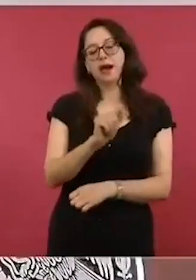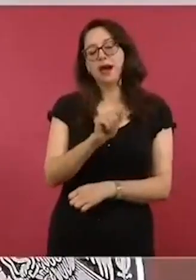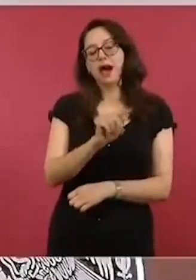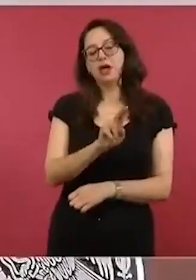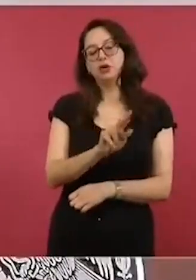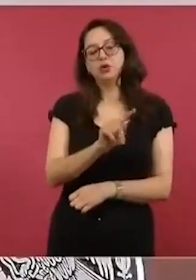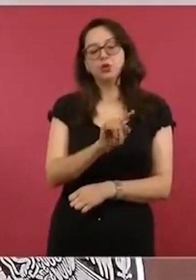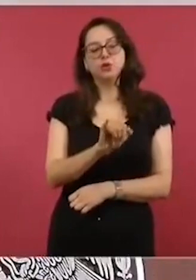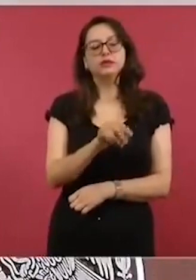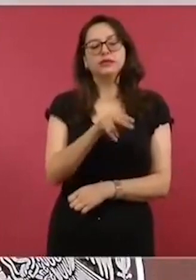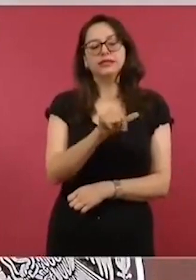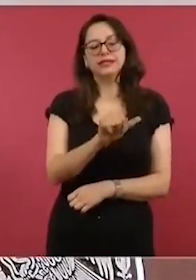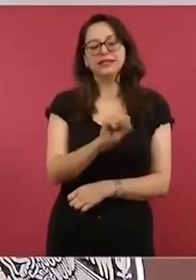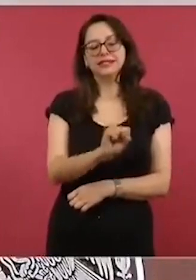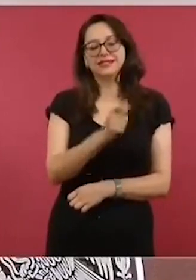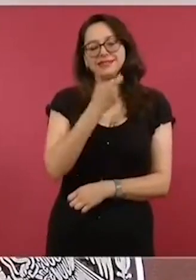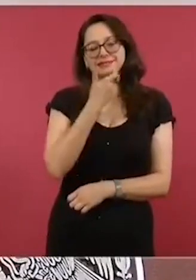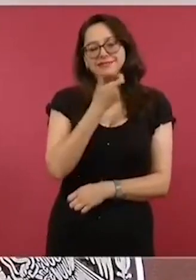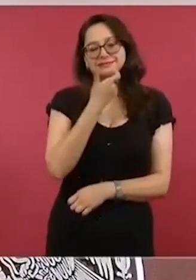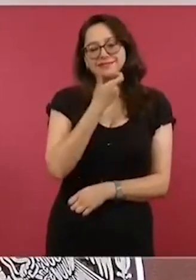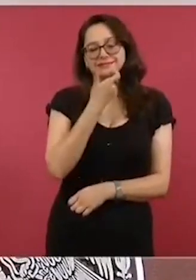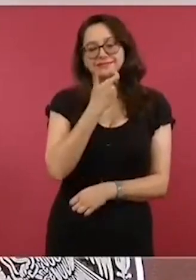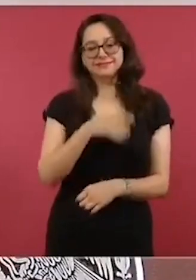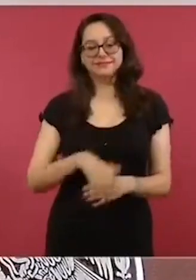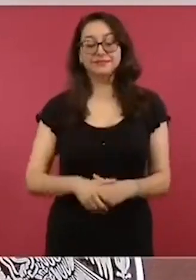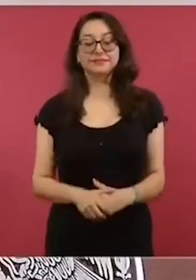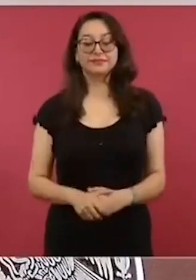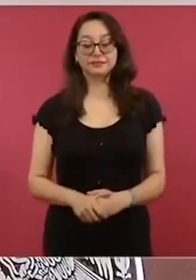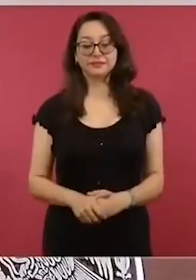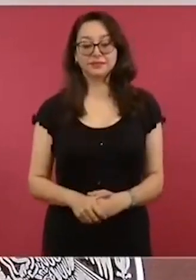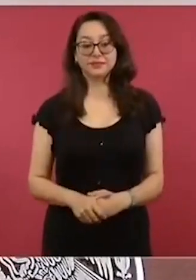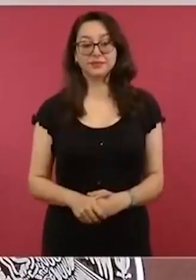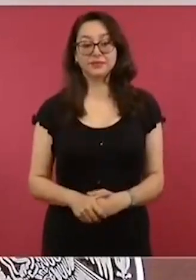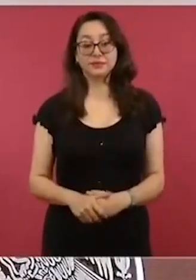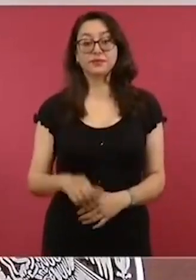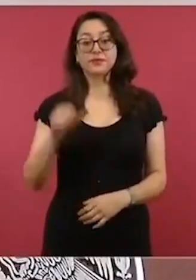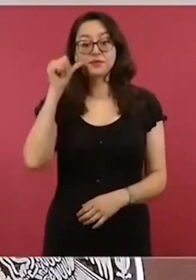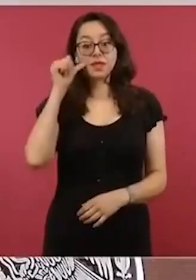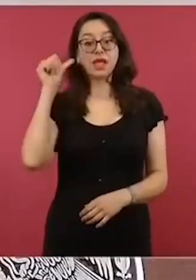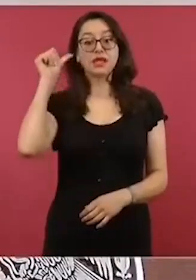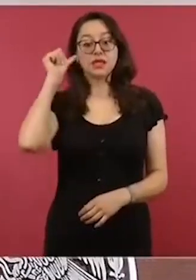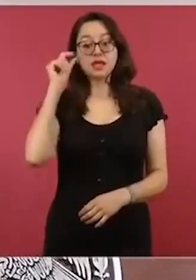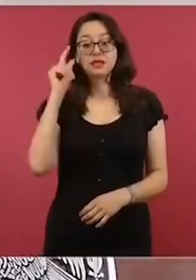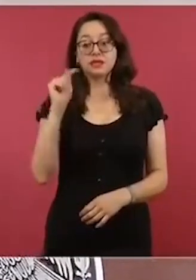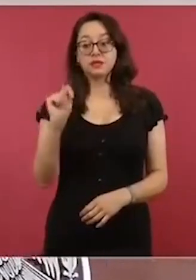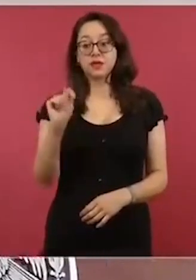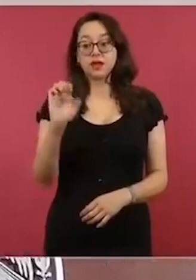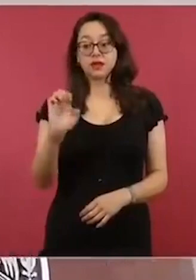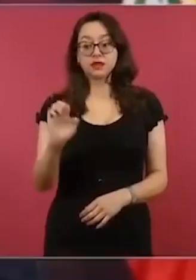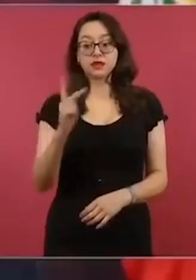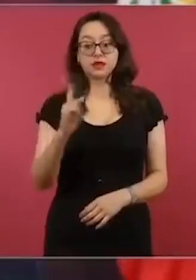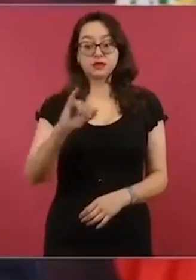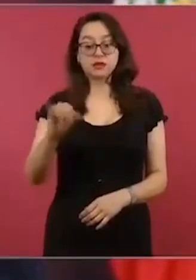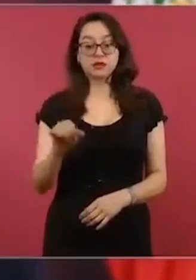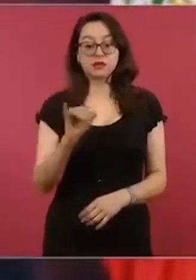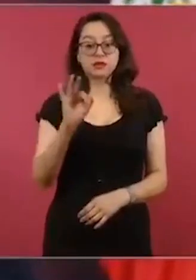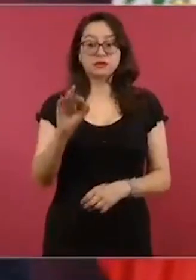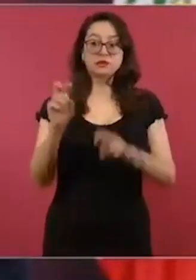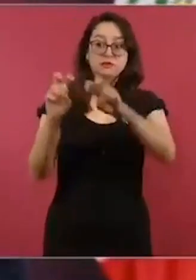el día de ayer el Tribunal Electoral resuelve que